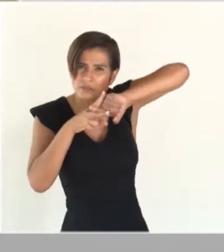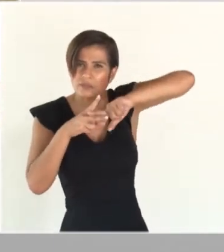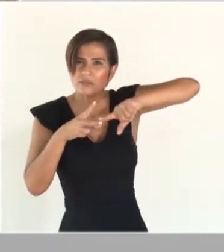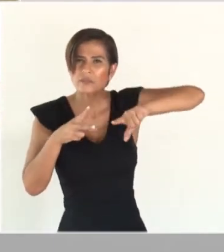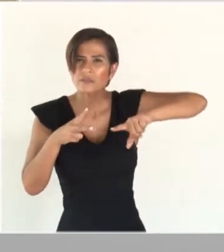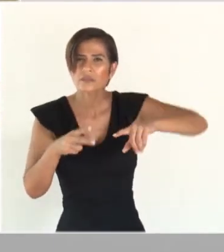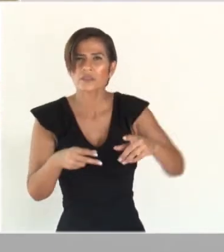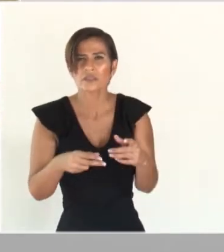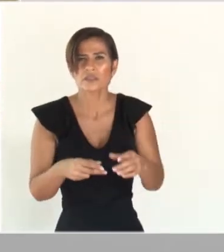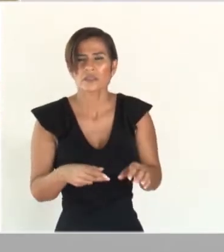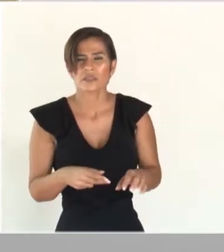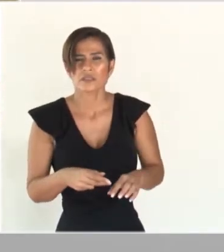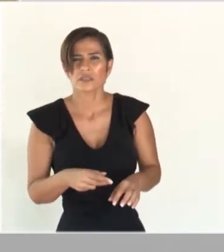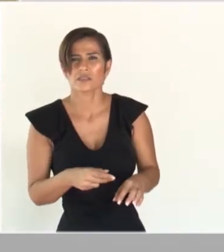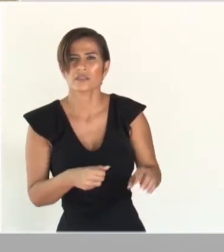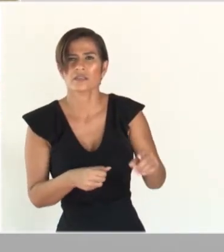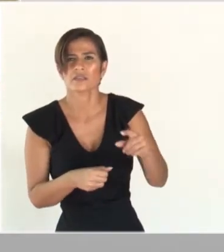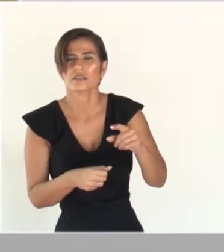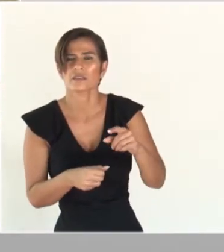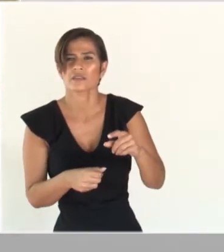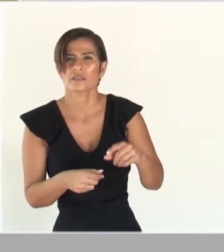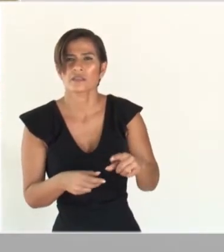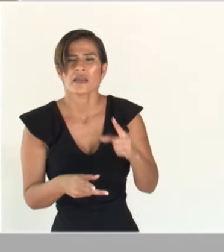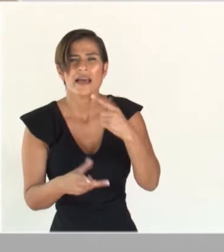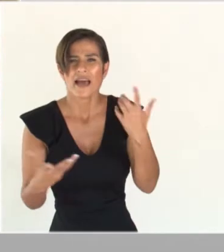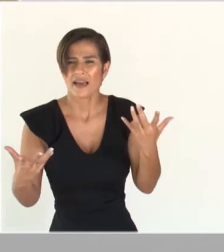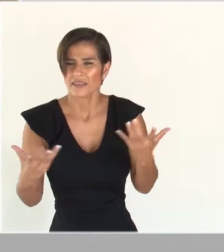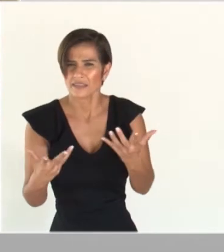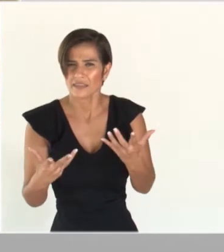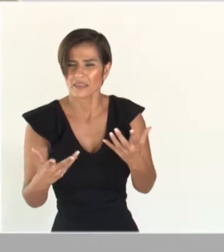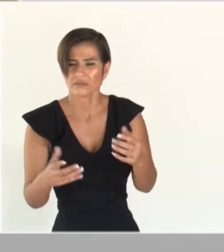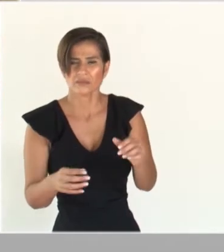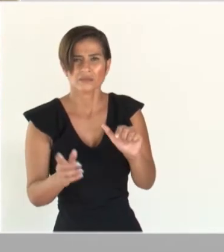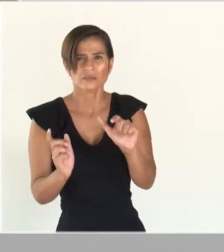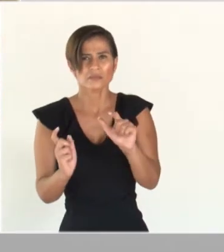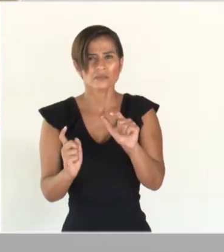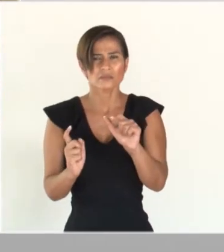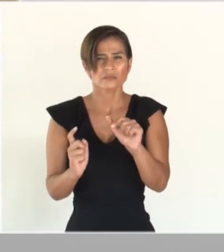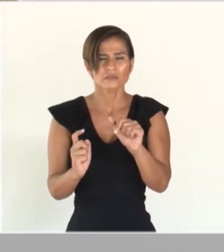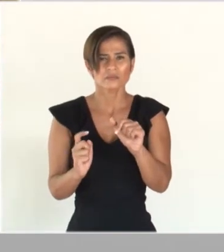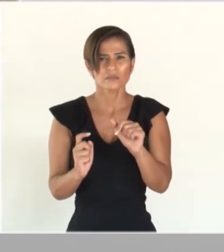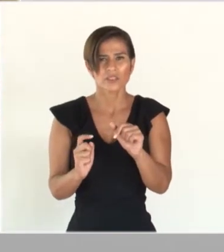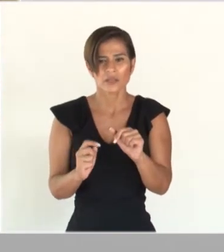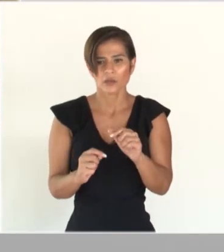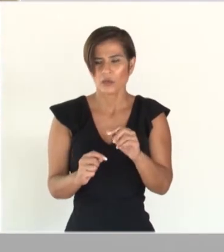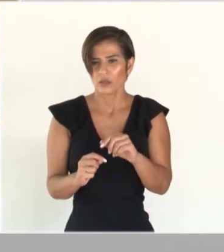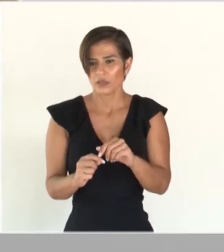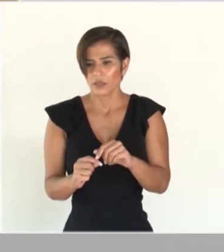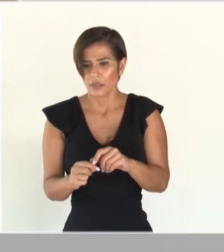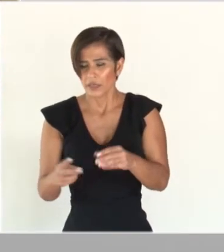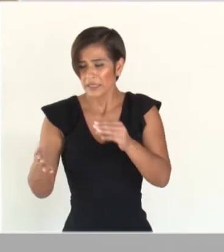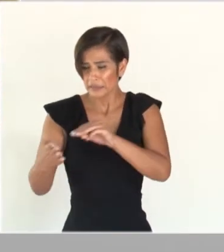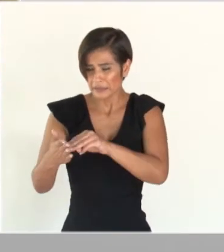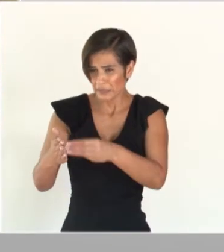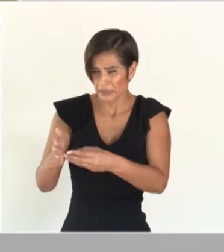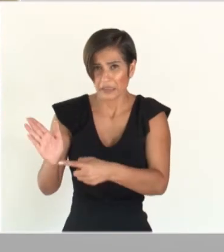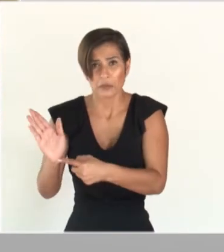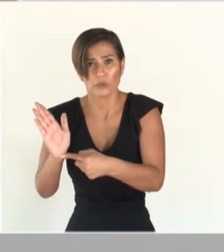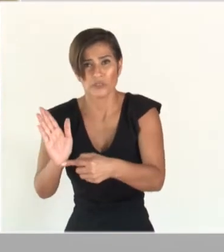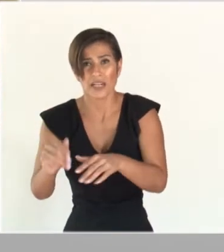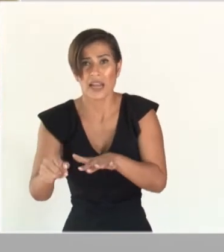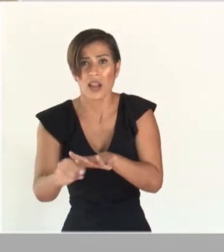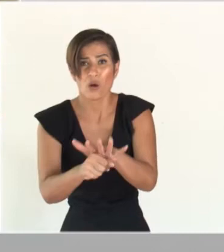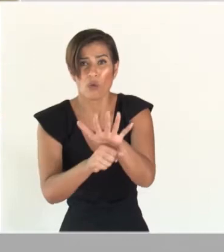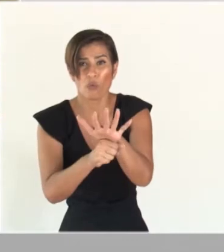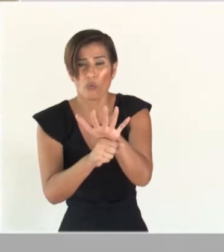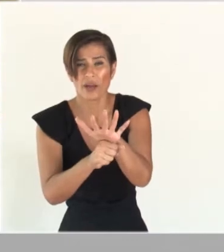sus entidades y de acuerdo a las circunstancias, la aplicación de nuestra estrategia, sobre la